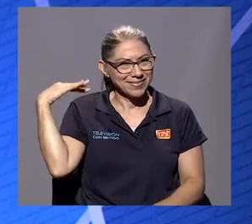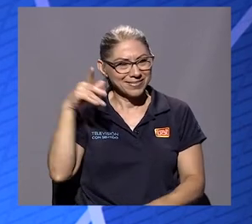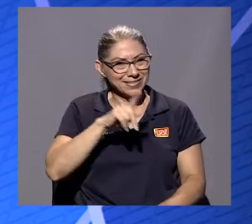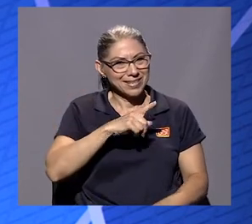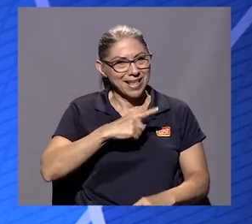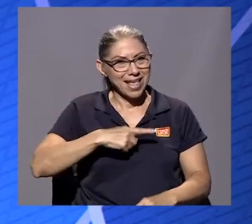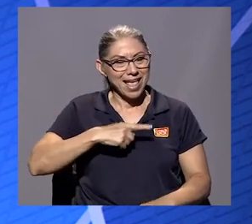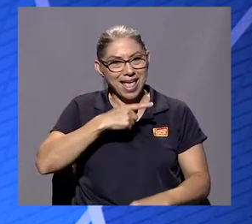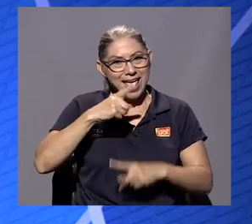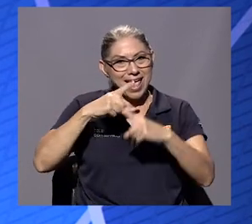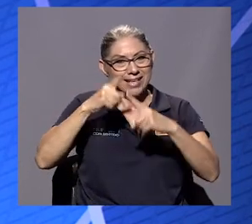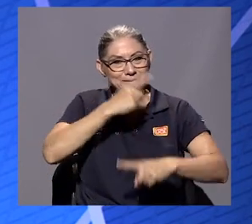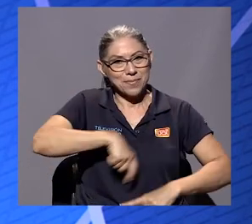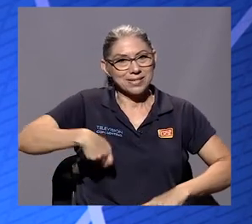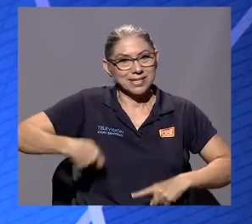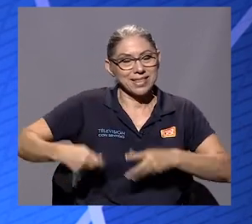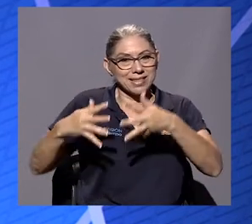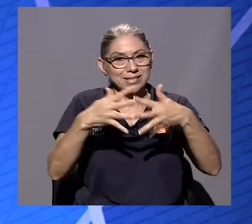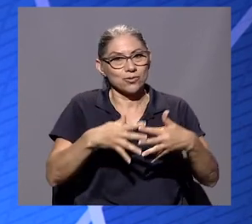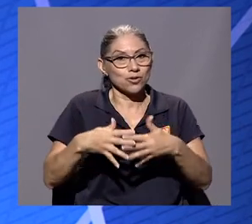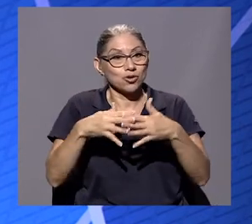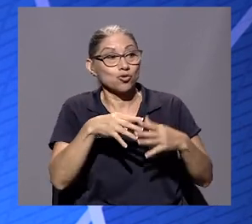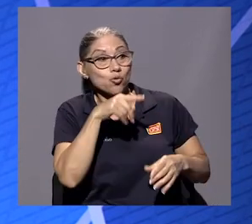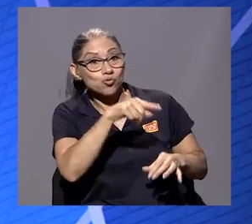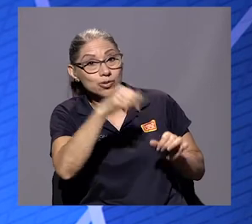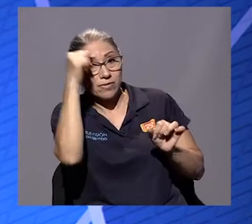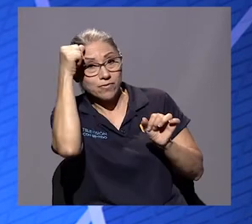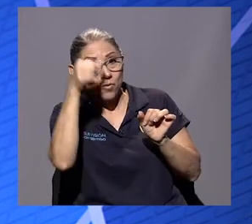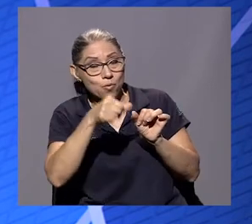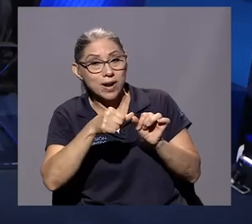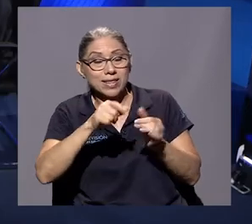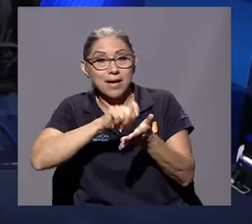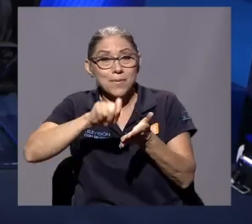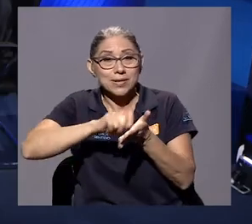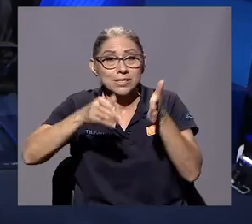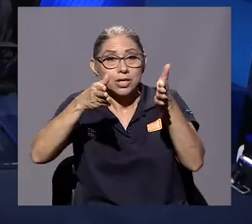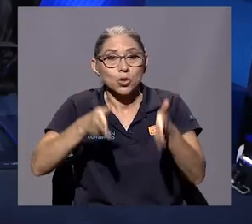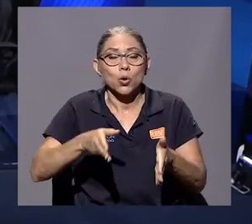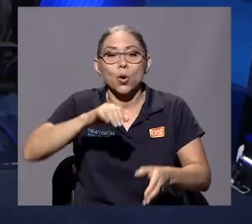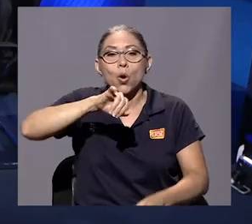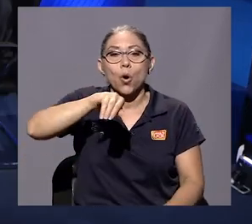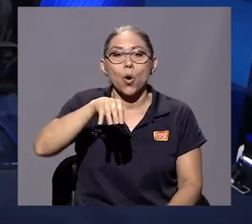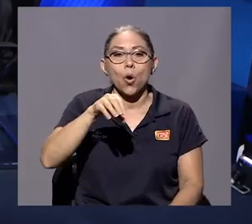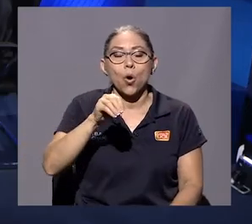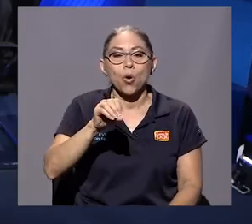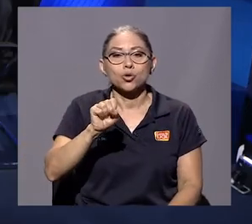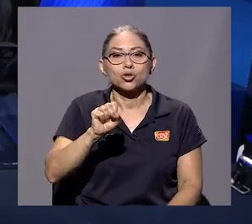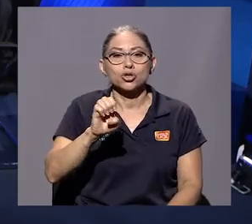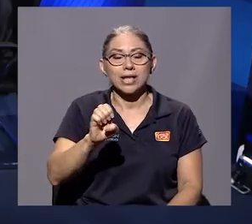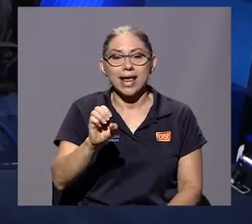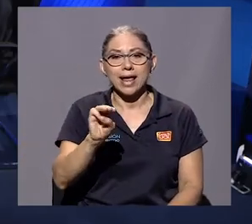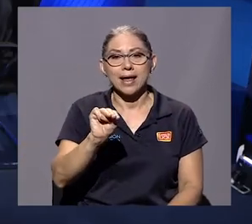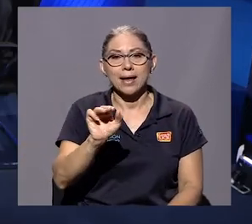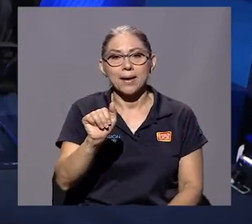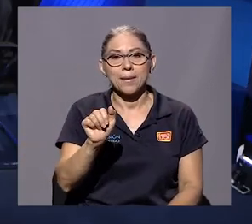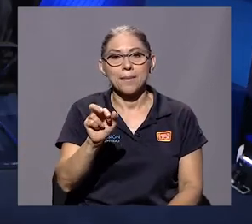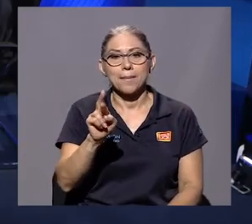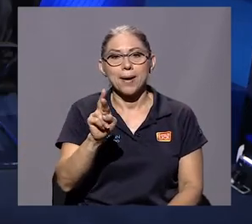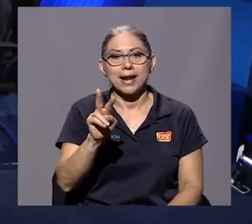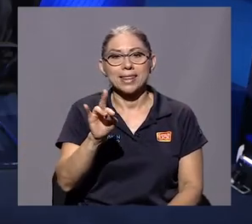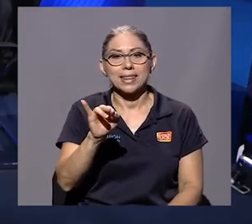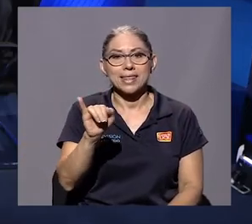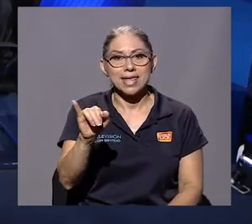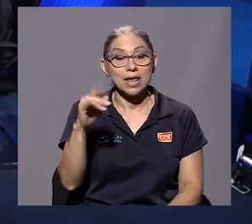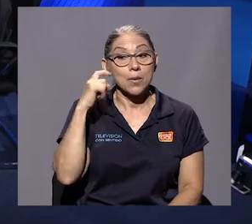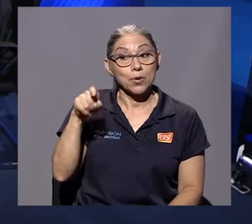recuerda a José Martí, que fue famoso siempre por hablar de que una de las más, de las